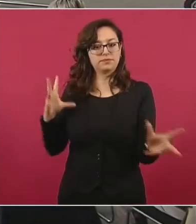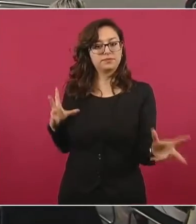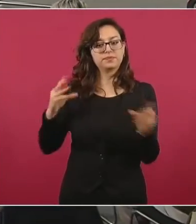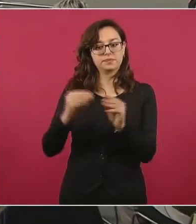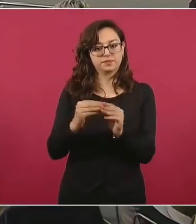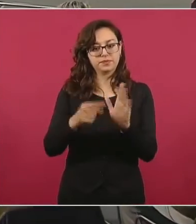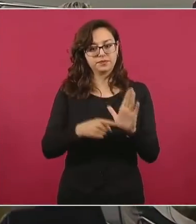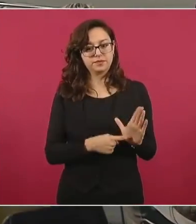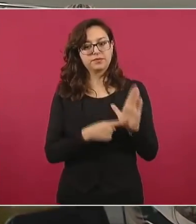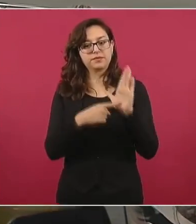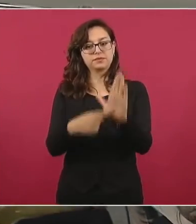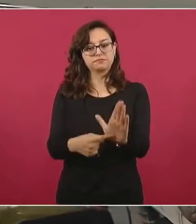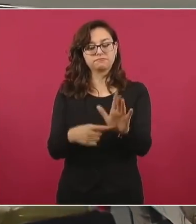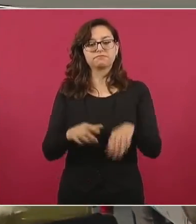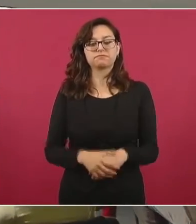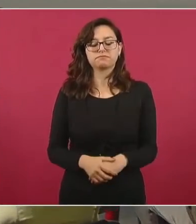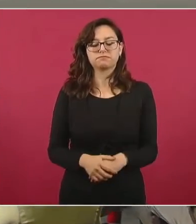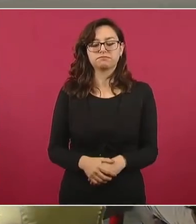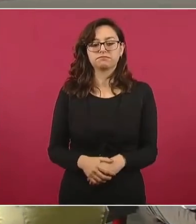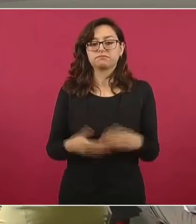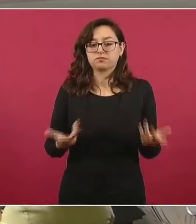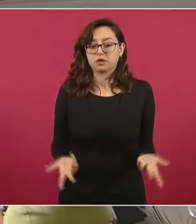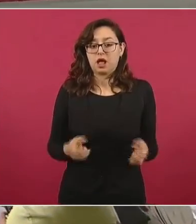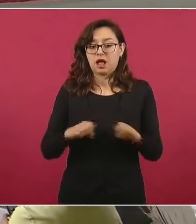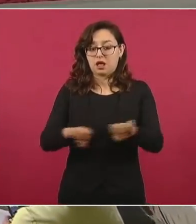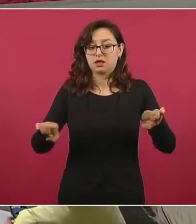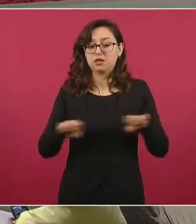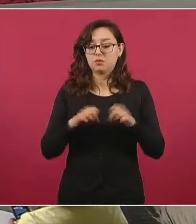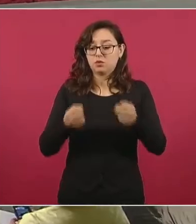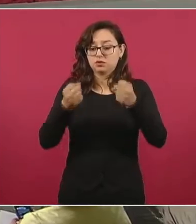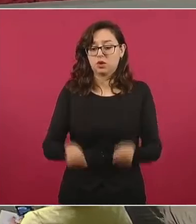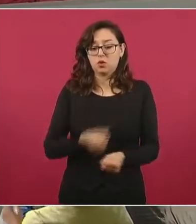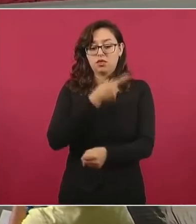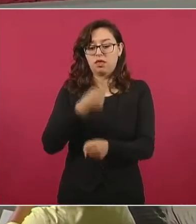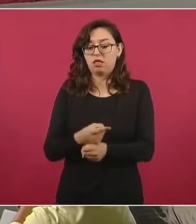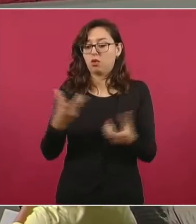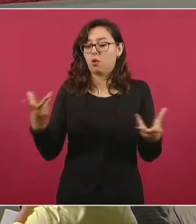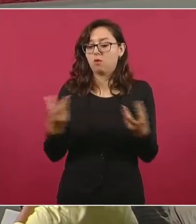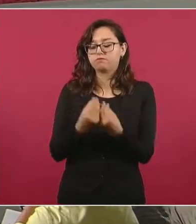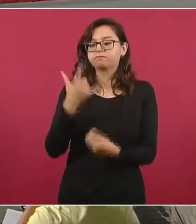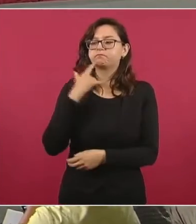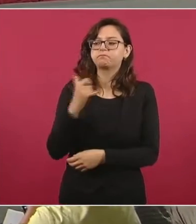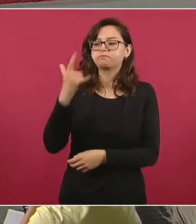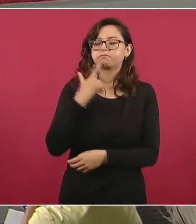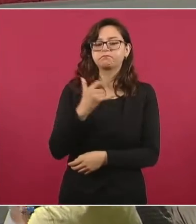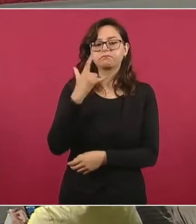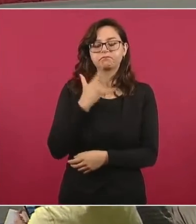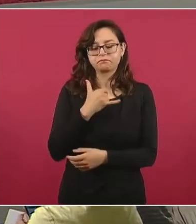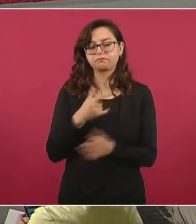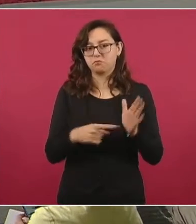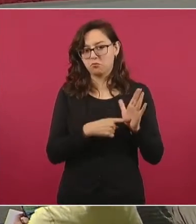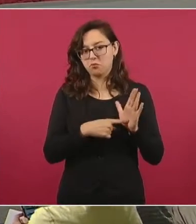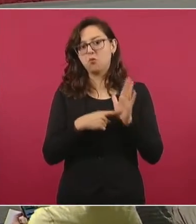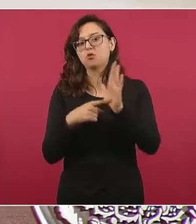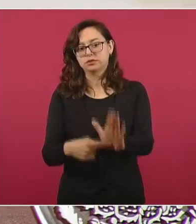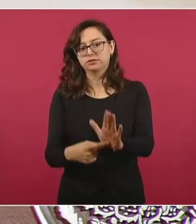del esfuerzo conjunto del Gabinete de Seguridad que encabeza el presidente Andrés Manuel López